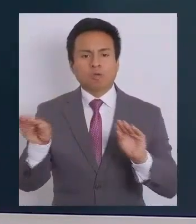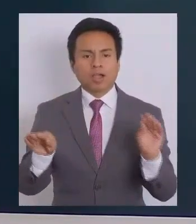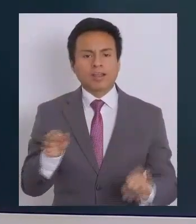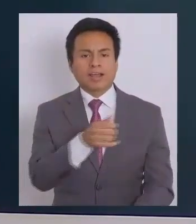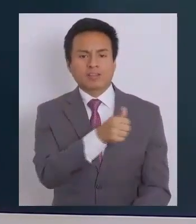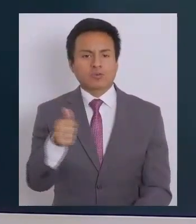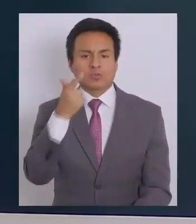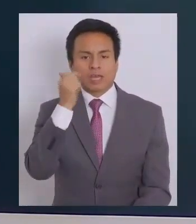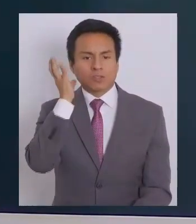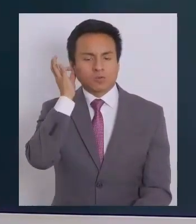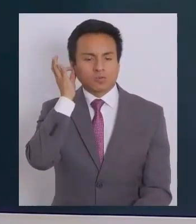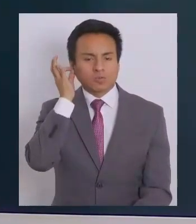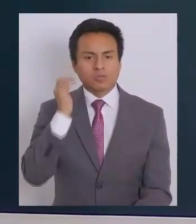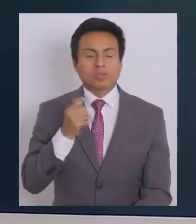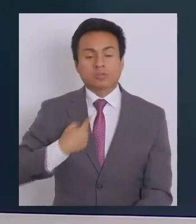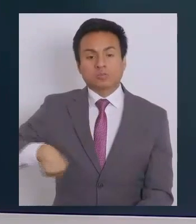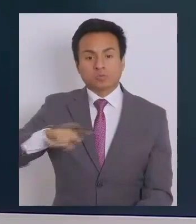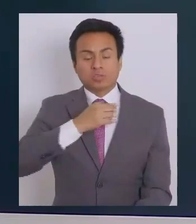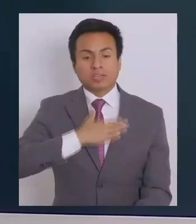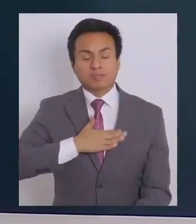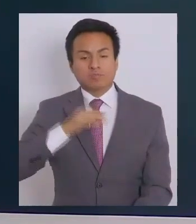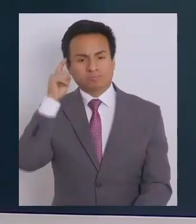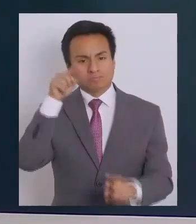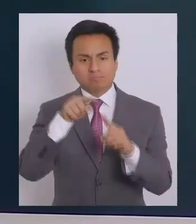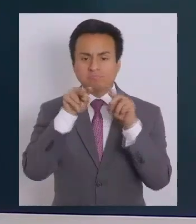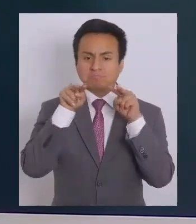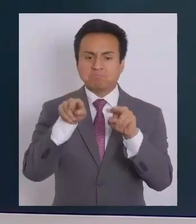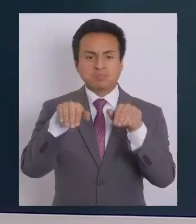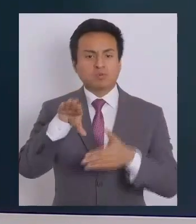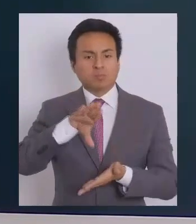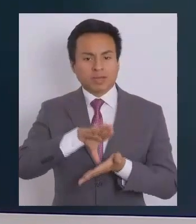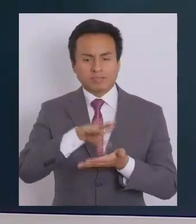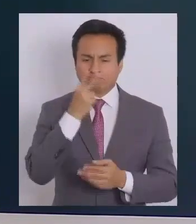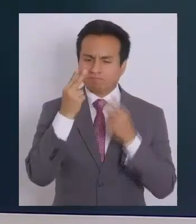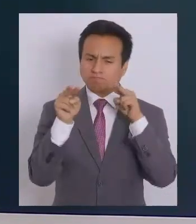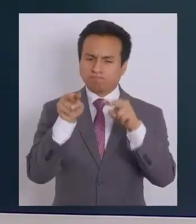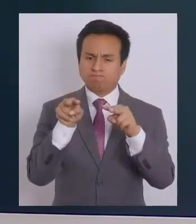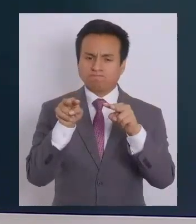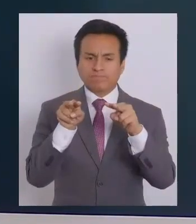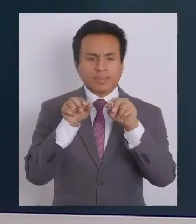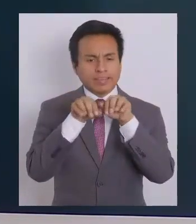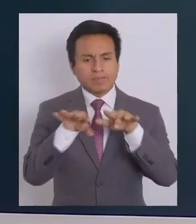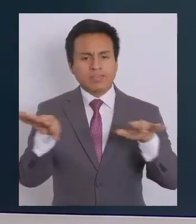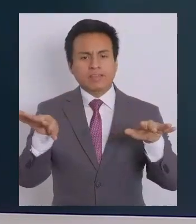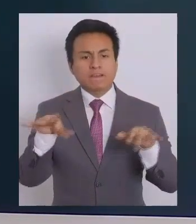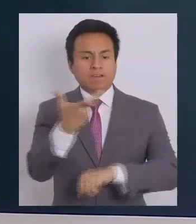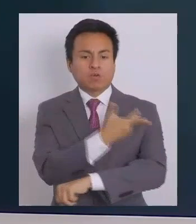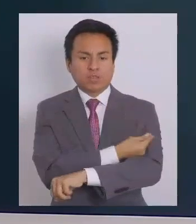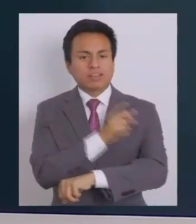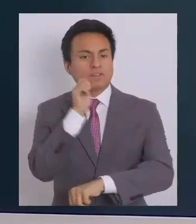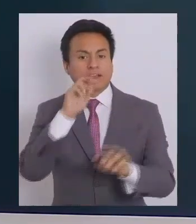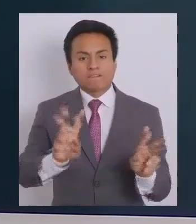todas y a todos. Queremos, bajo una misma visión de país, transmitir que las vacunas salvan